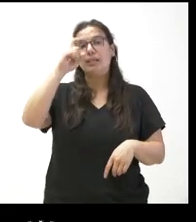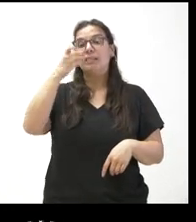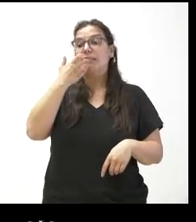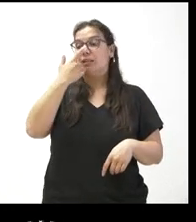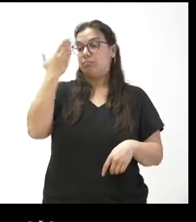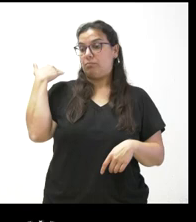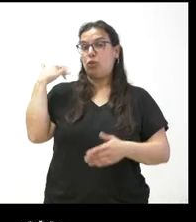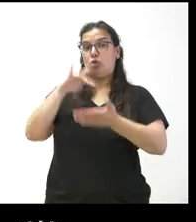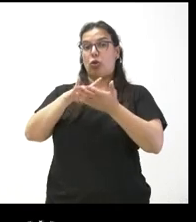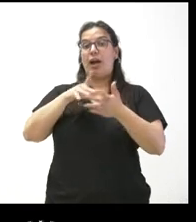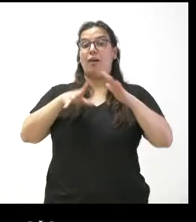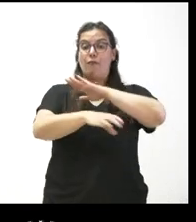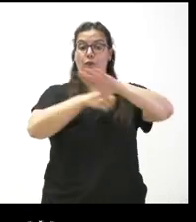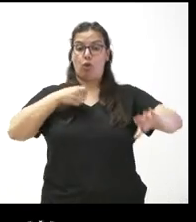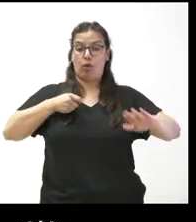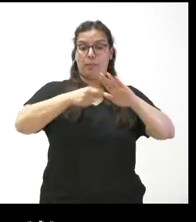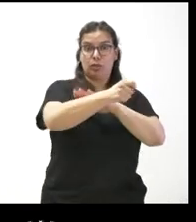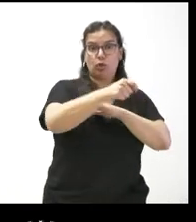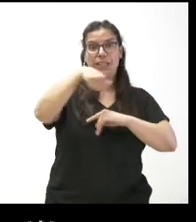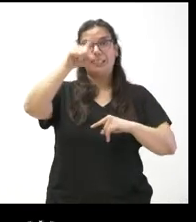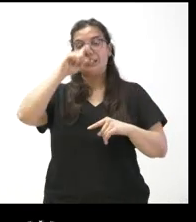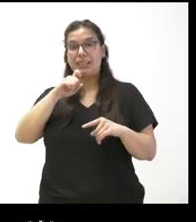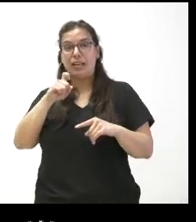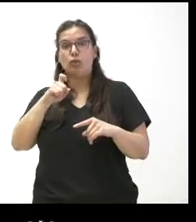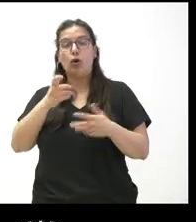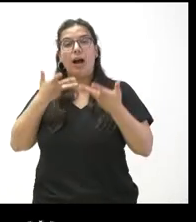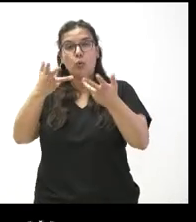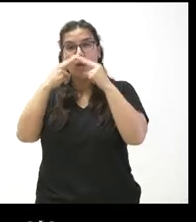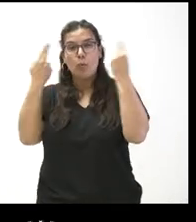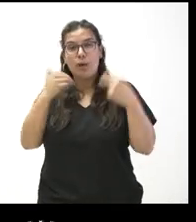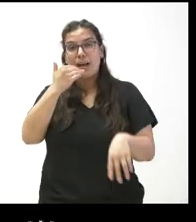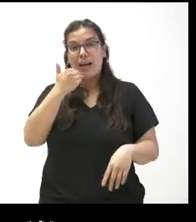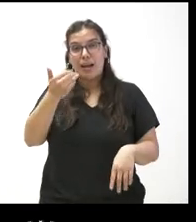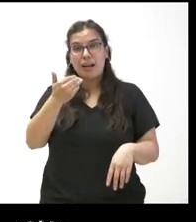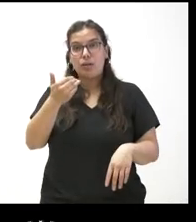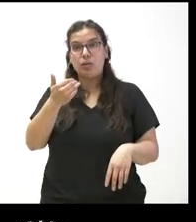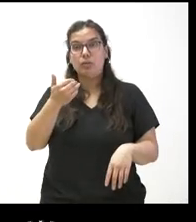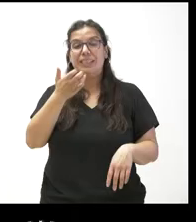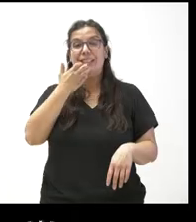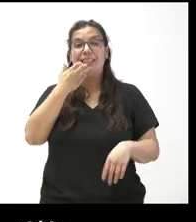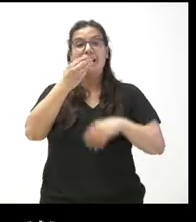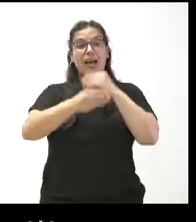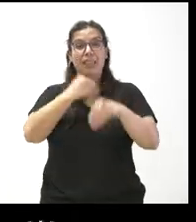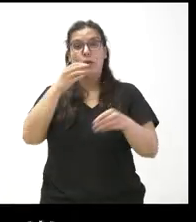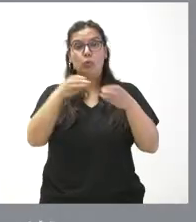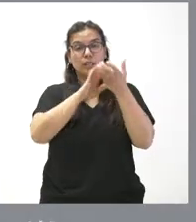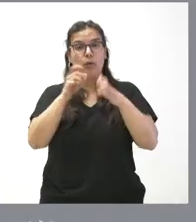con la planta que estaba en cuestión han recibido algún tipo de ayudas públicas y si es así, ¿cuánto por parte de la Junta de Castilla y León?